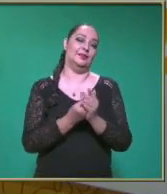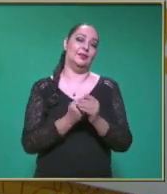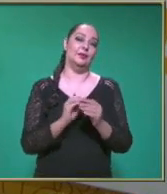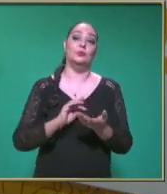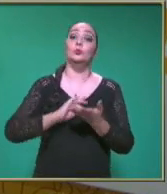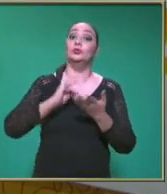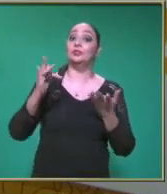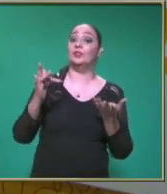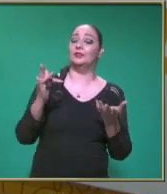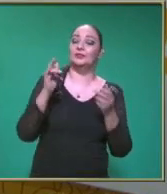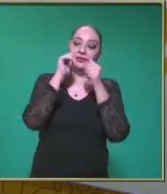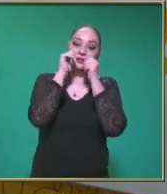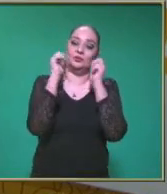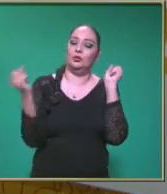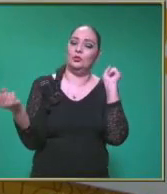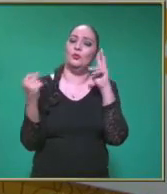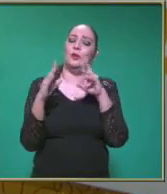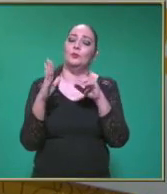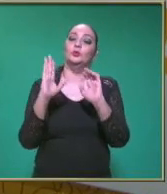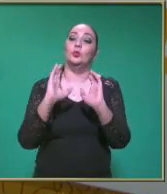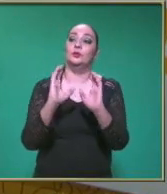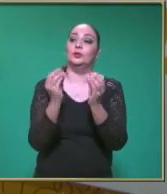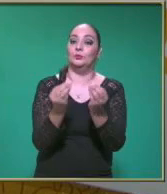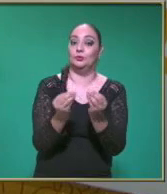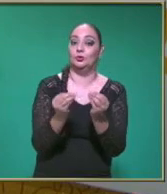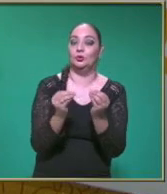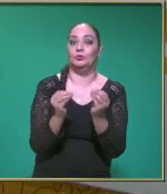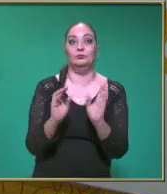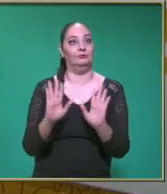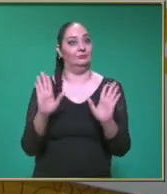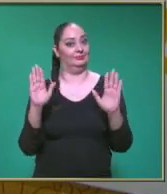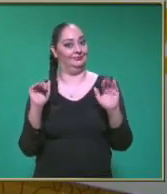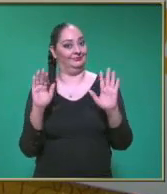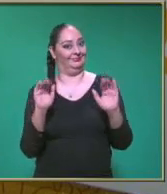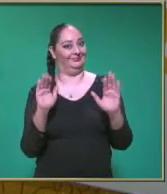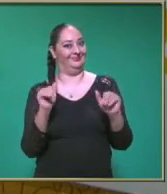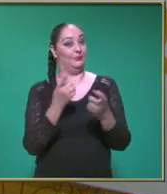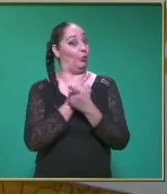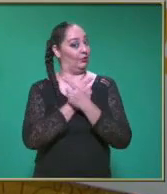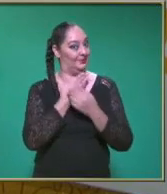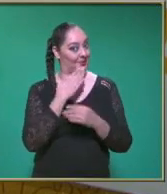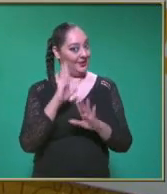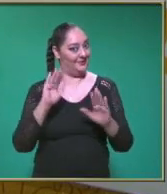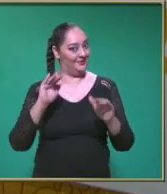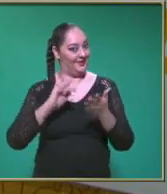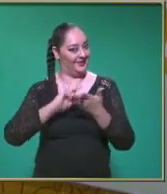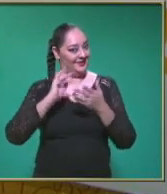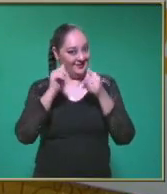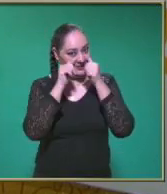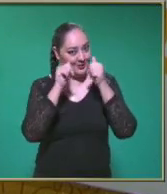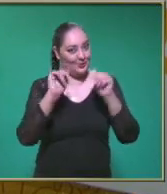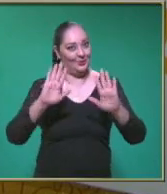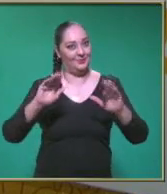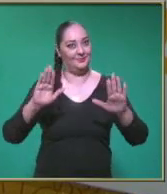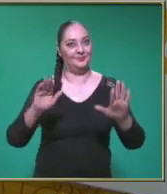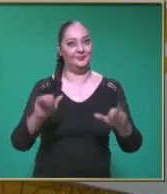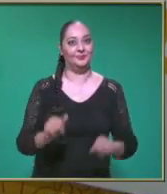bien Nos vemos La siguiente semana Cuídense mucho Y pórtense bien Gracias por acompañarnos Jóvenes